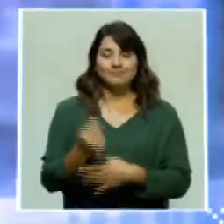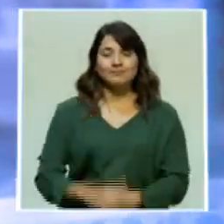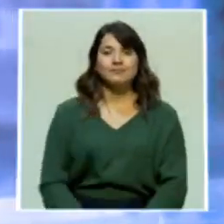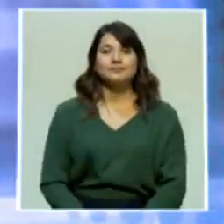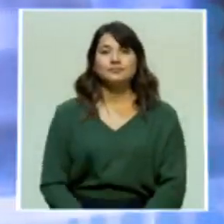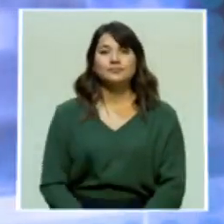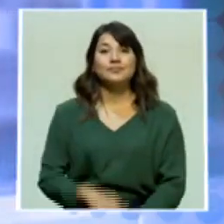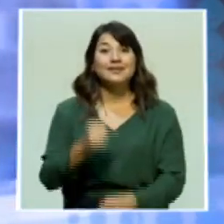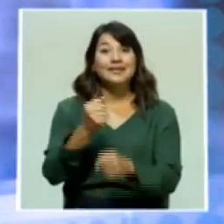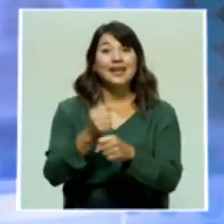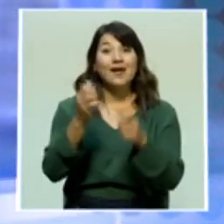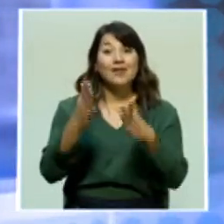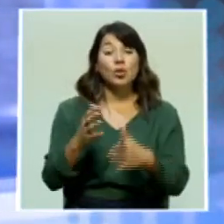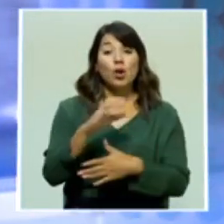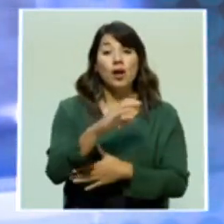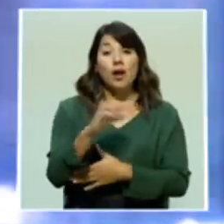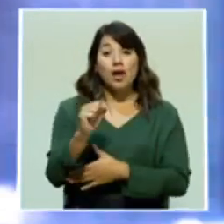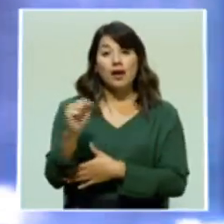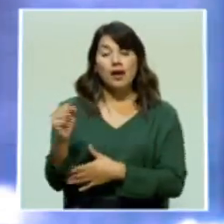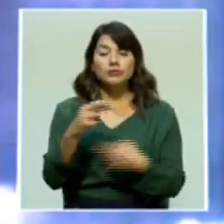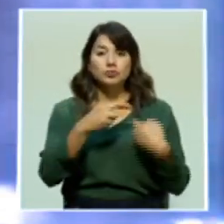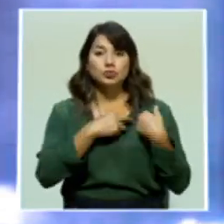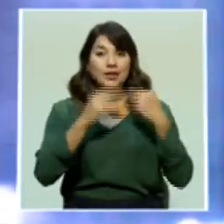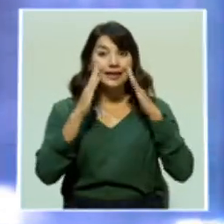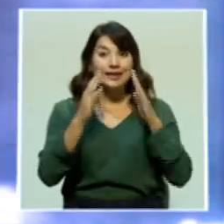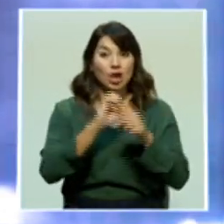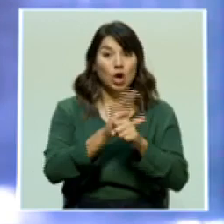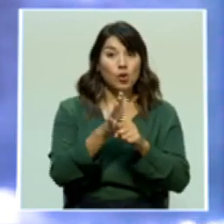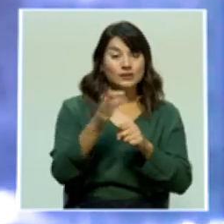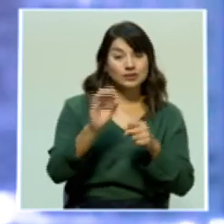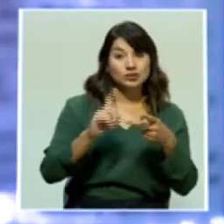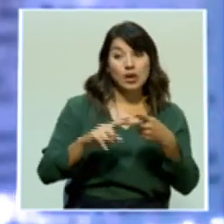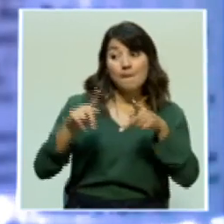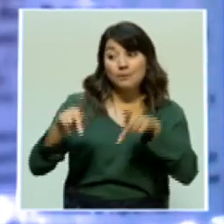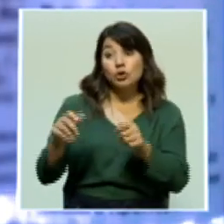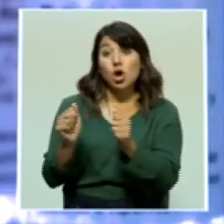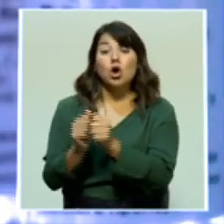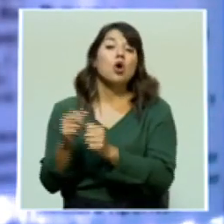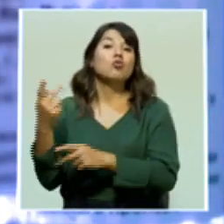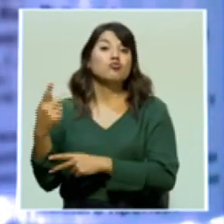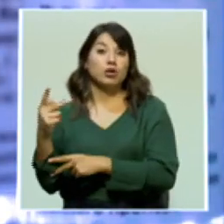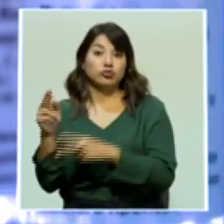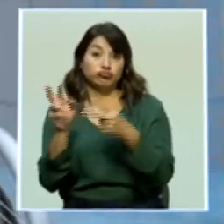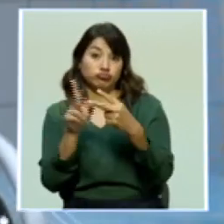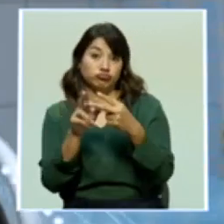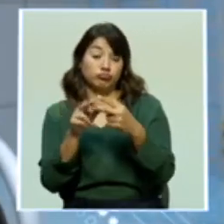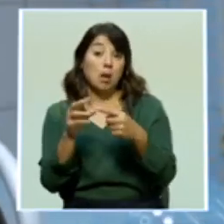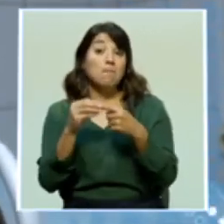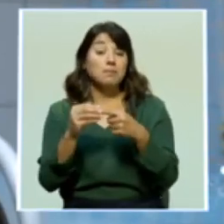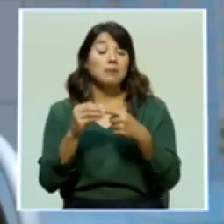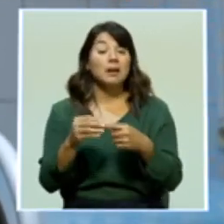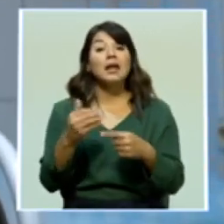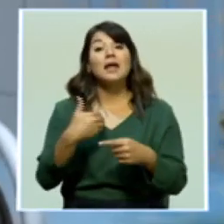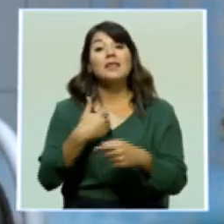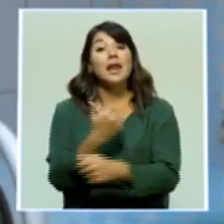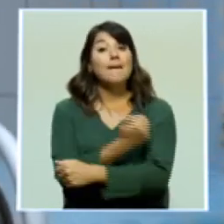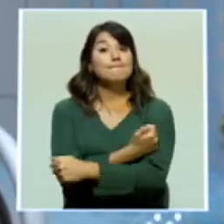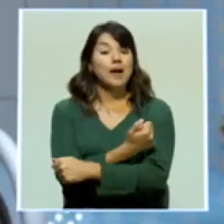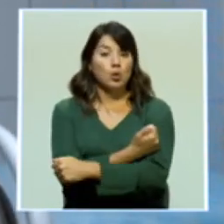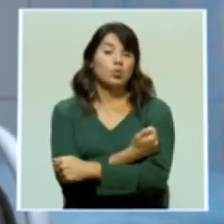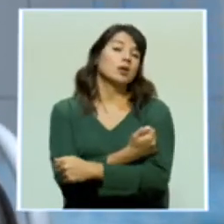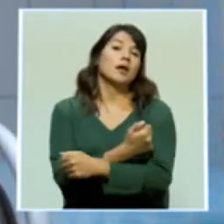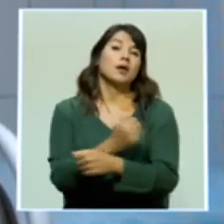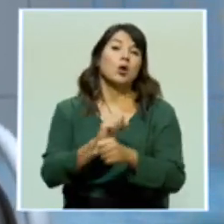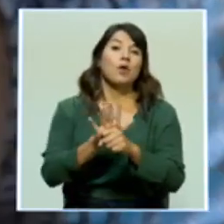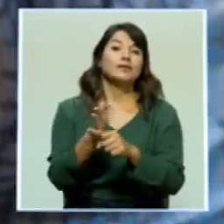El personal de la caja destinado a las áreas COVID-19 y las personas de alto riesgo podrían ser las primeras en vacunarse contra el COVID-19